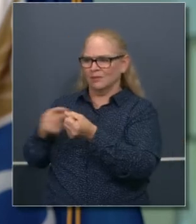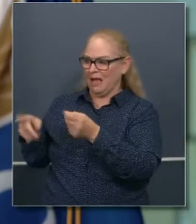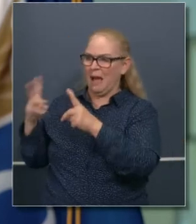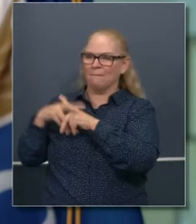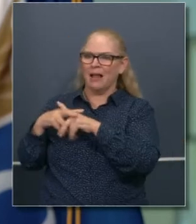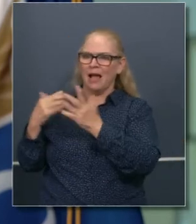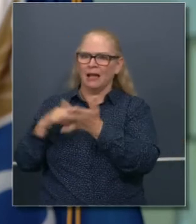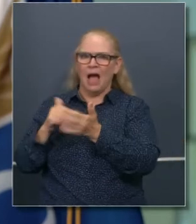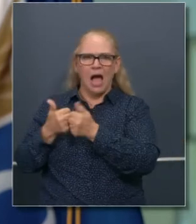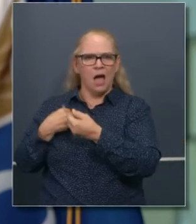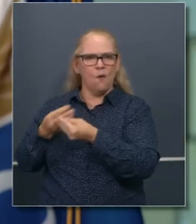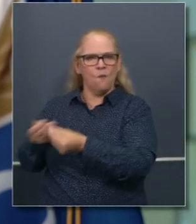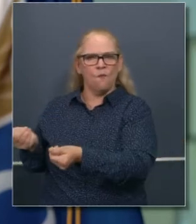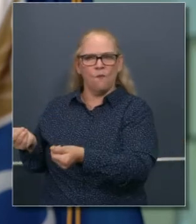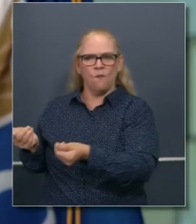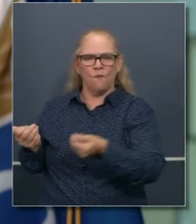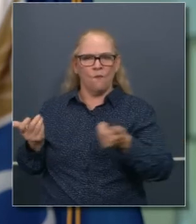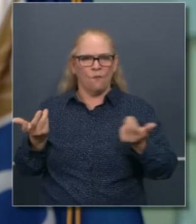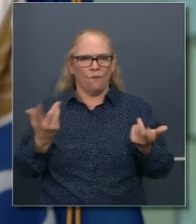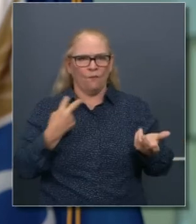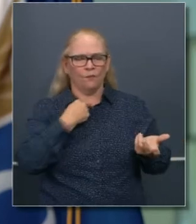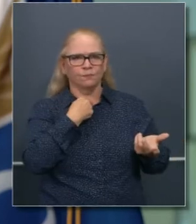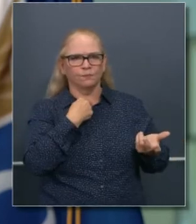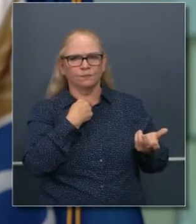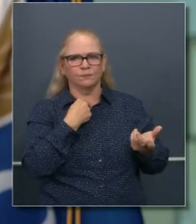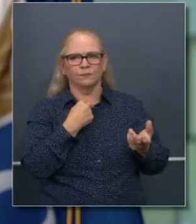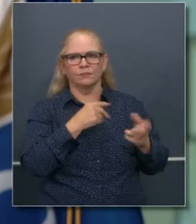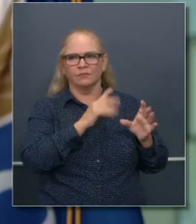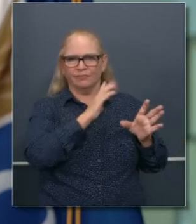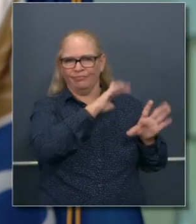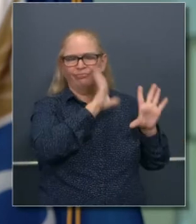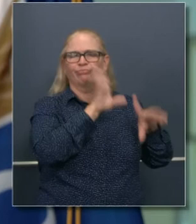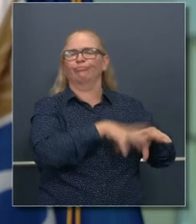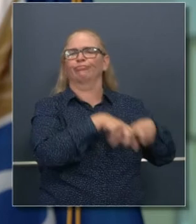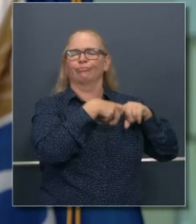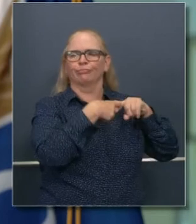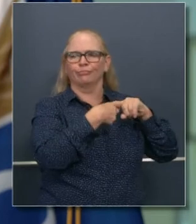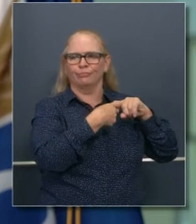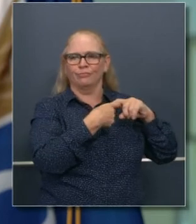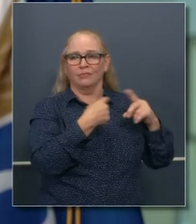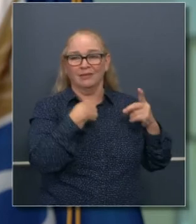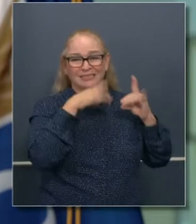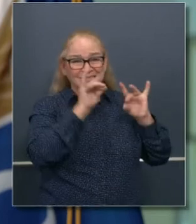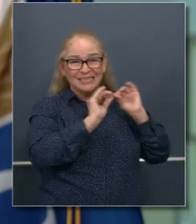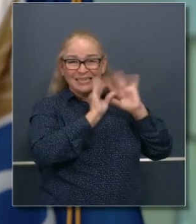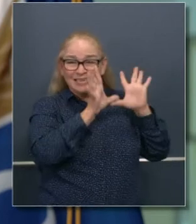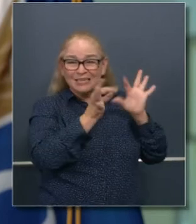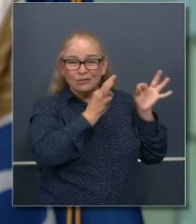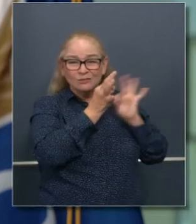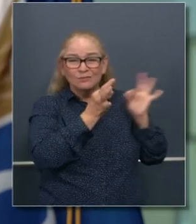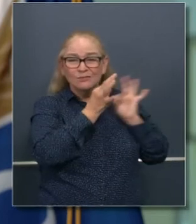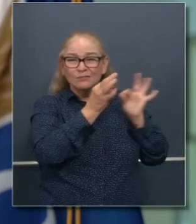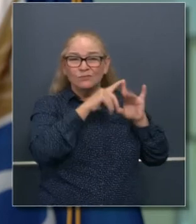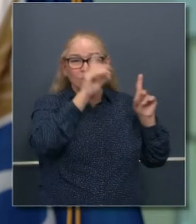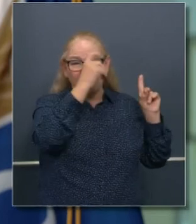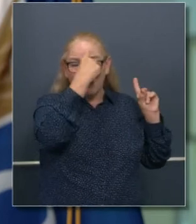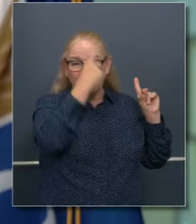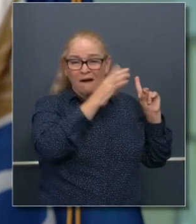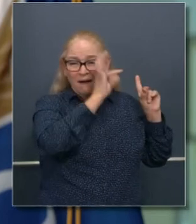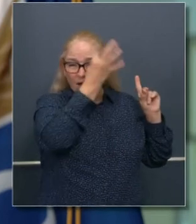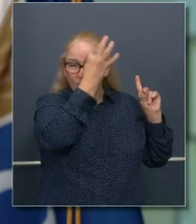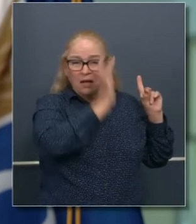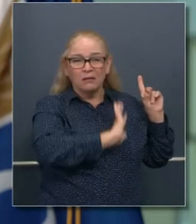haciéndole esto claro al gobierno federal. Lo hemos hecho claro nosotros también con la gente de FEMA